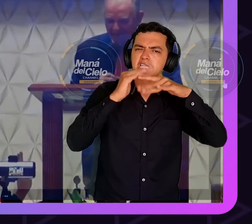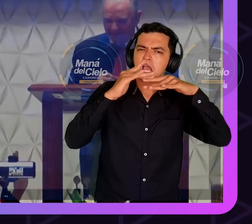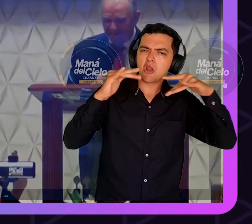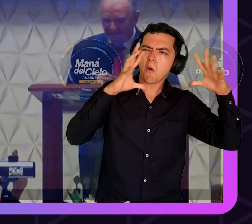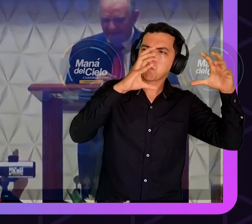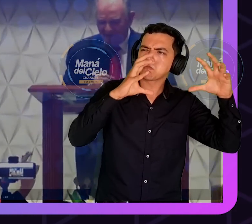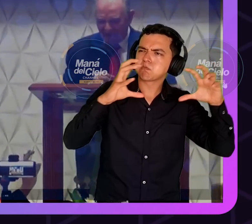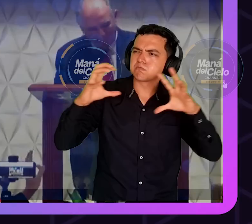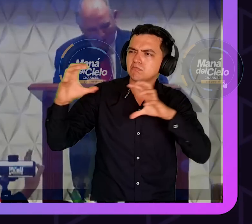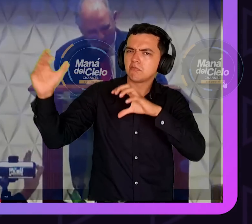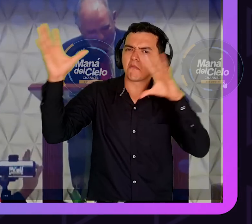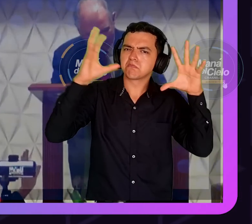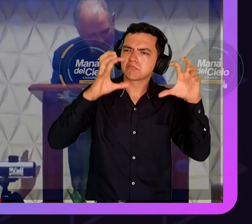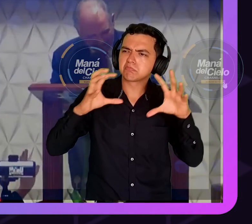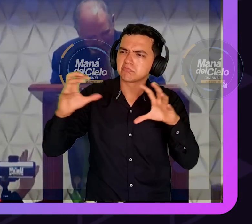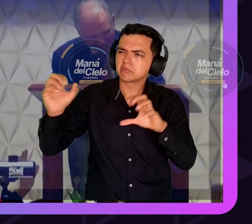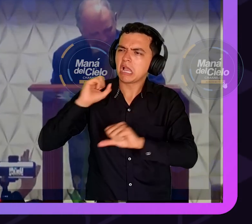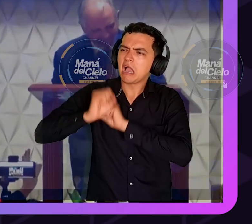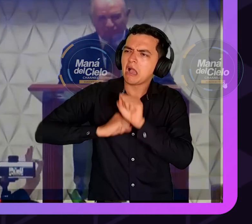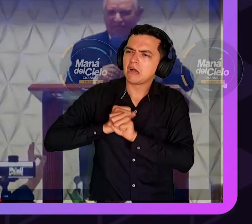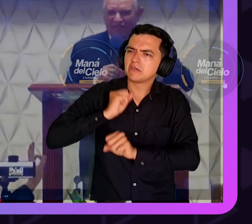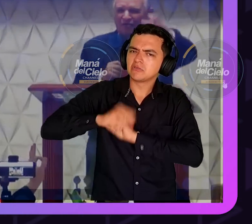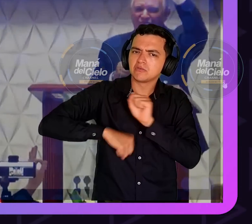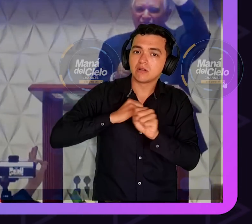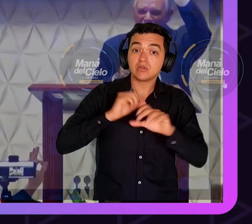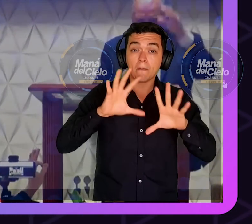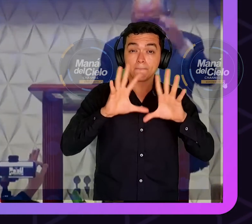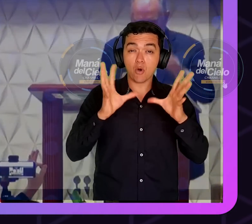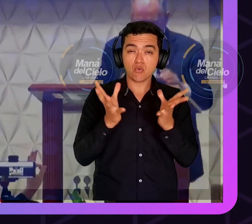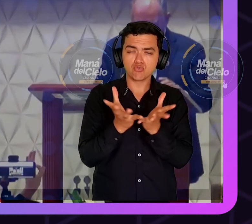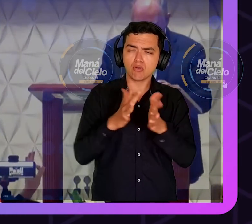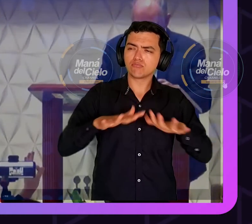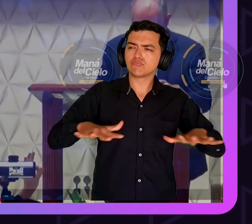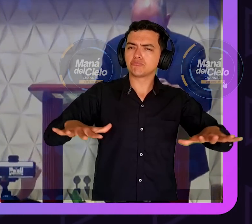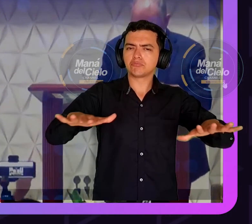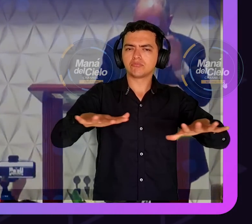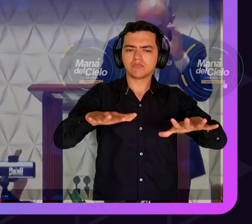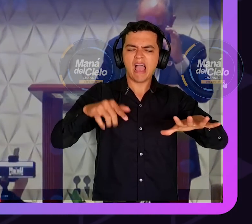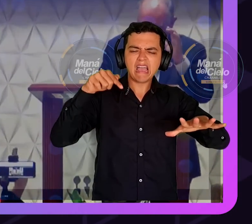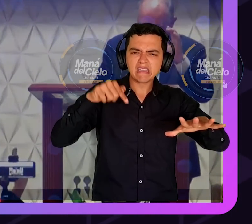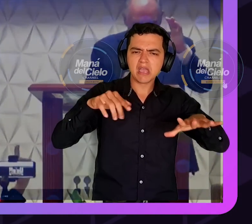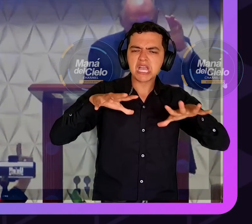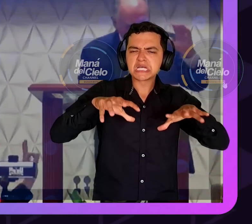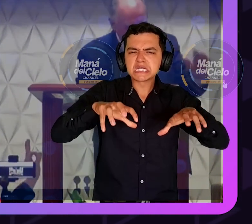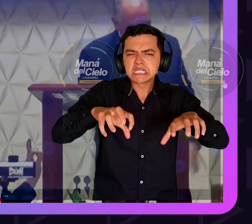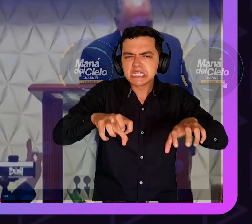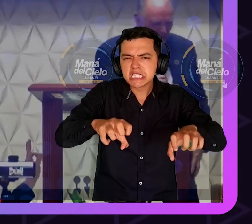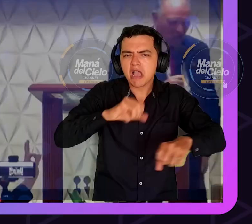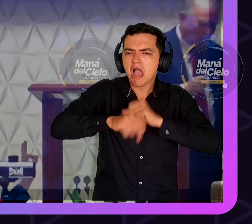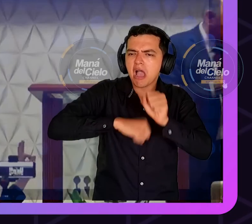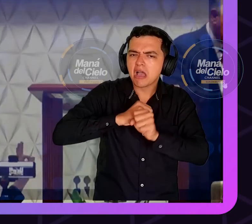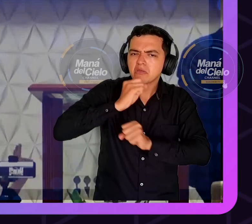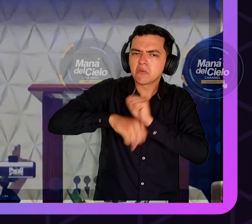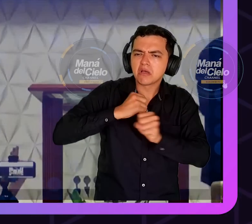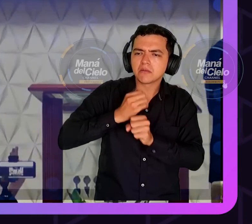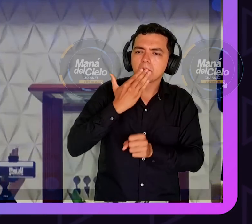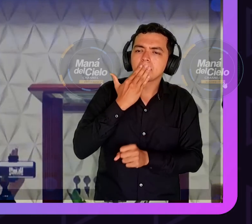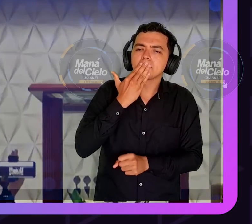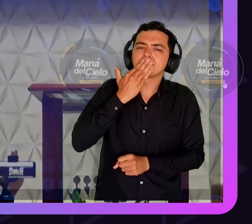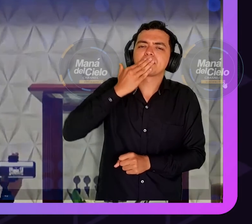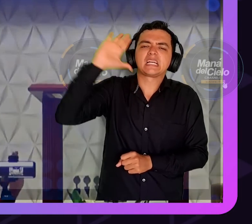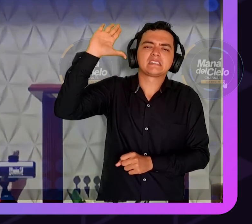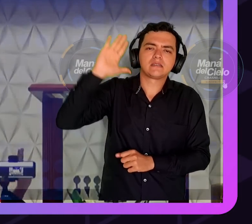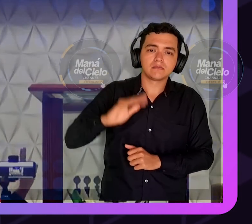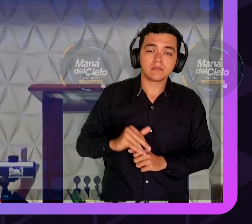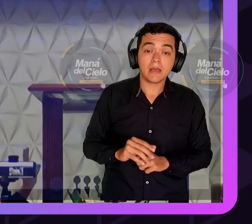no pasarán. Diga gloria a Dios. Amén. Pueden sentarse. Yo creo que no me te